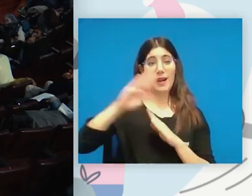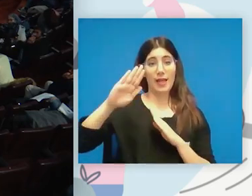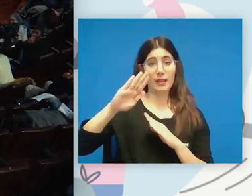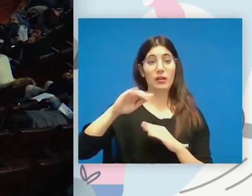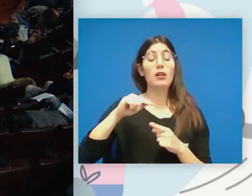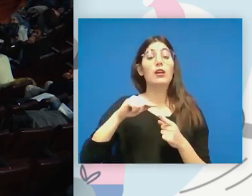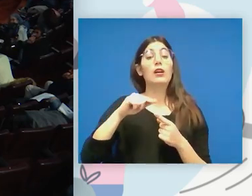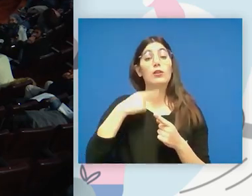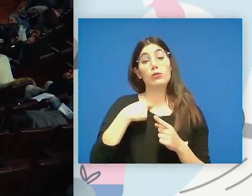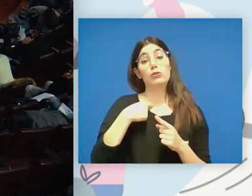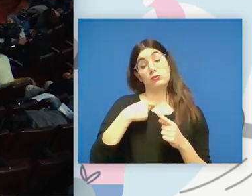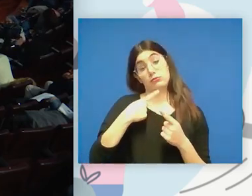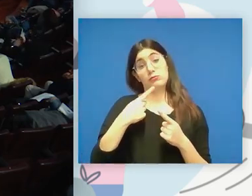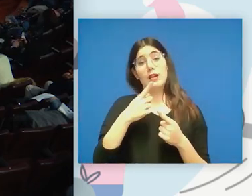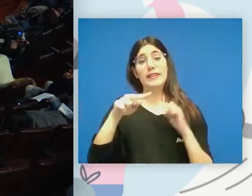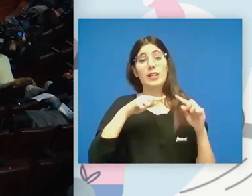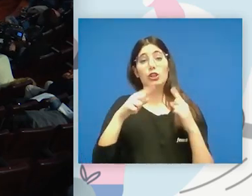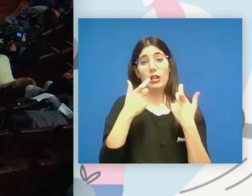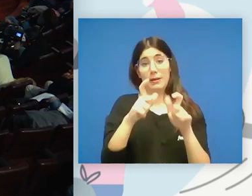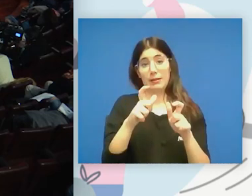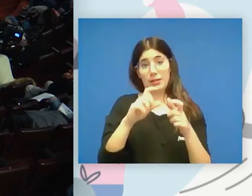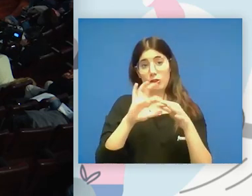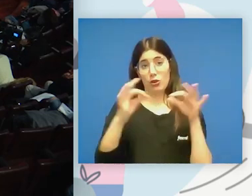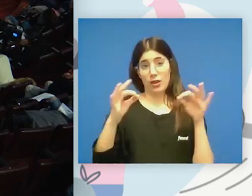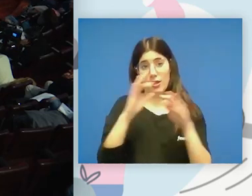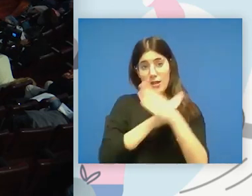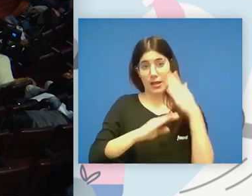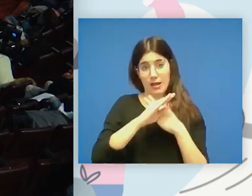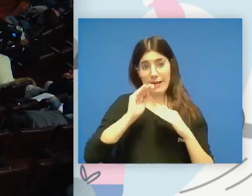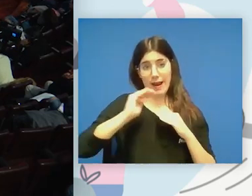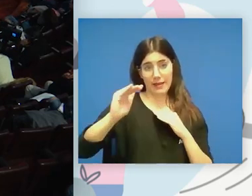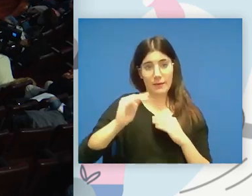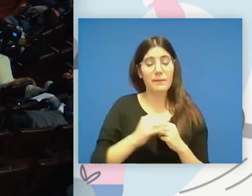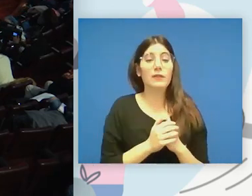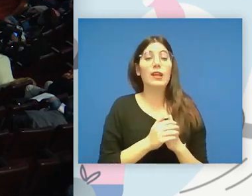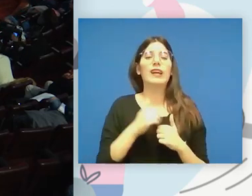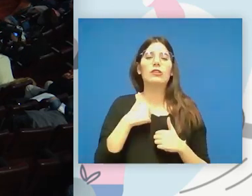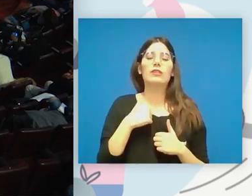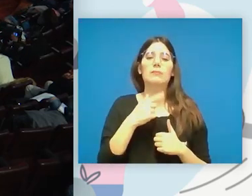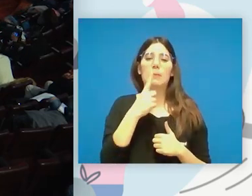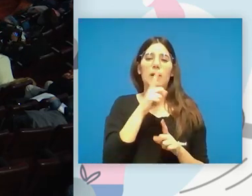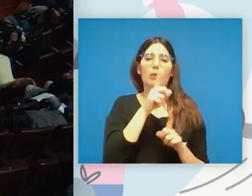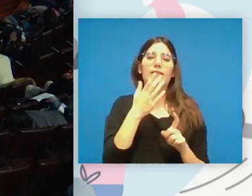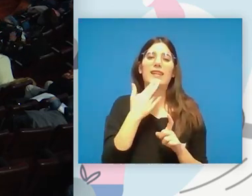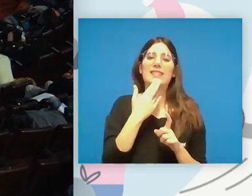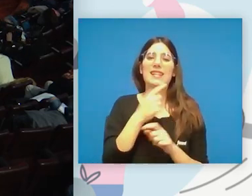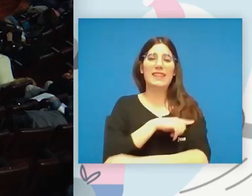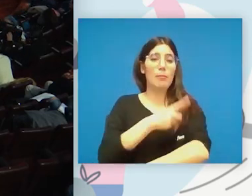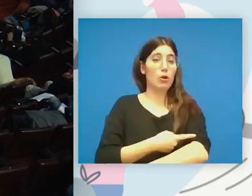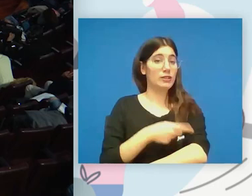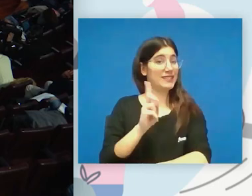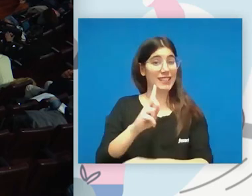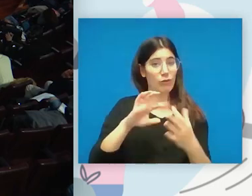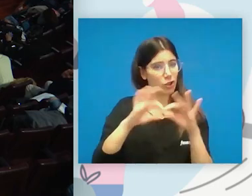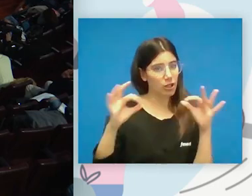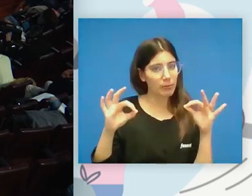departamento de Paracárate mi pregunta es ¿deportes que no sean olímpicos tienen cabida